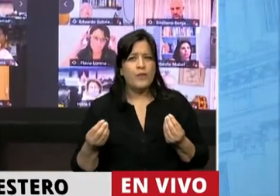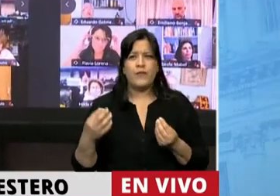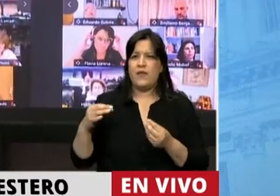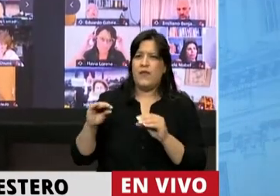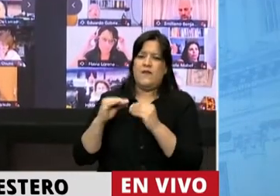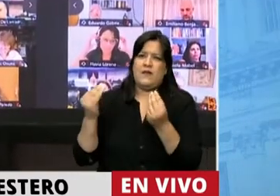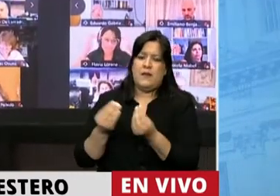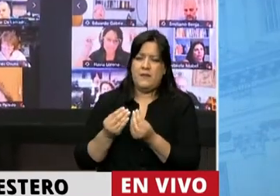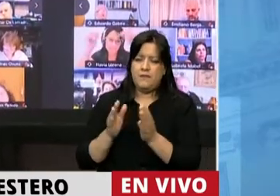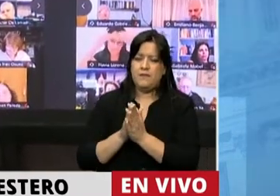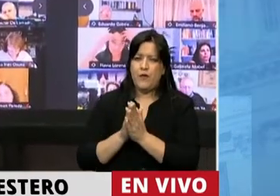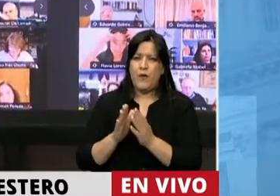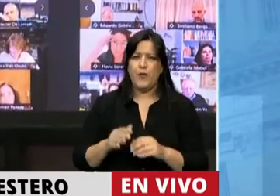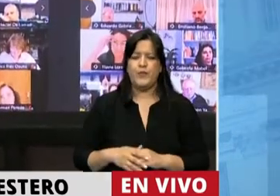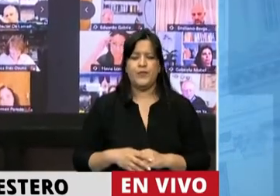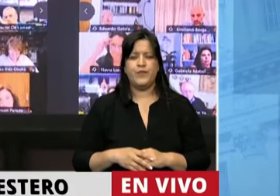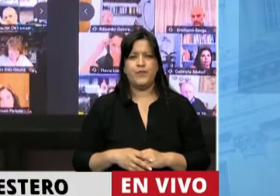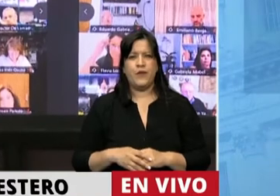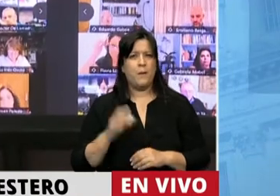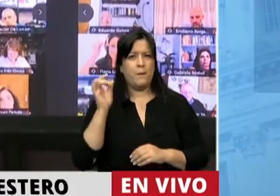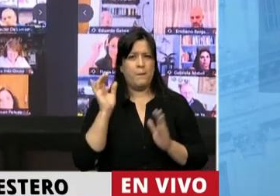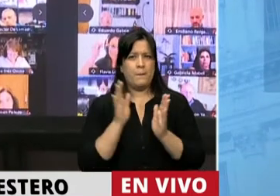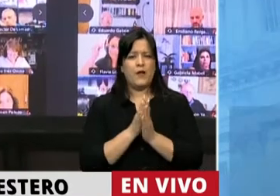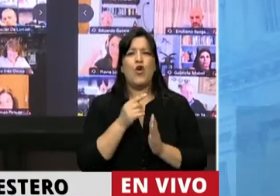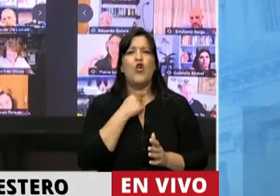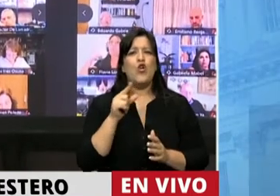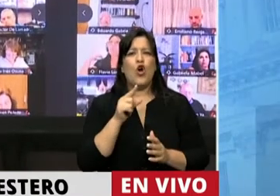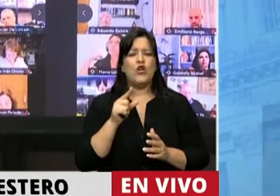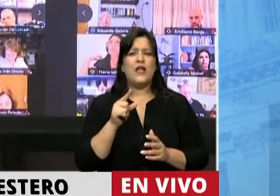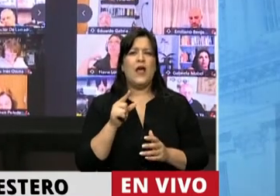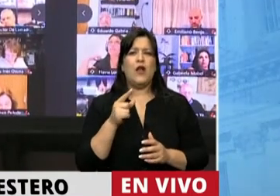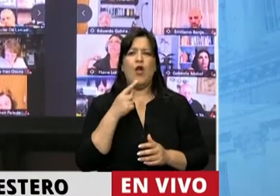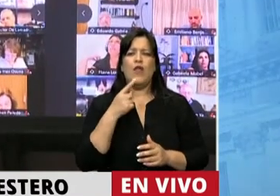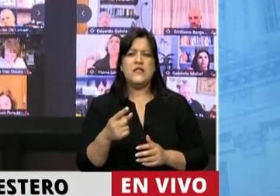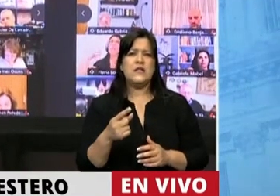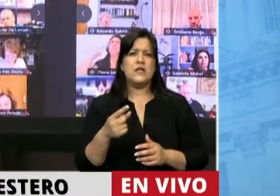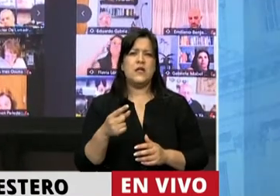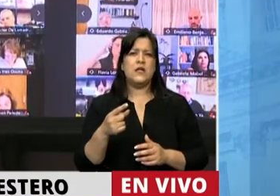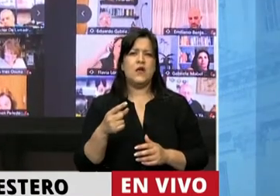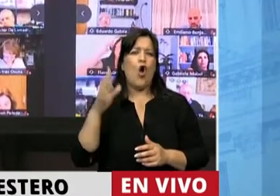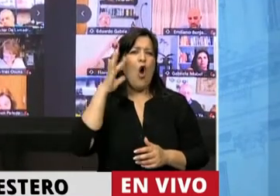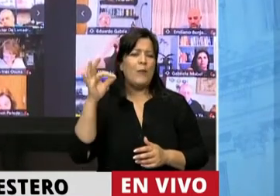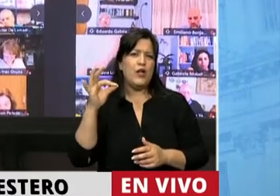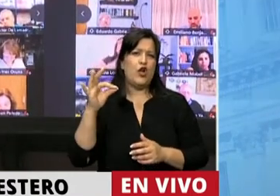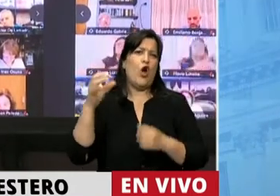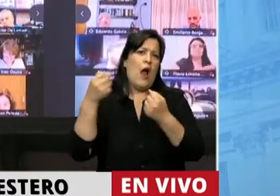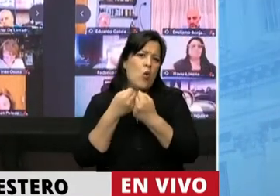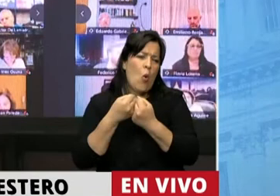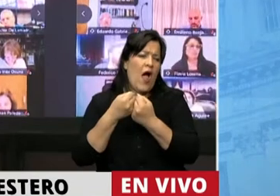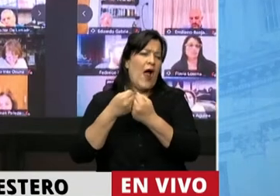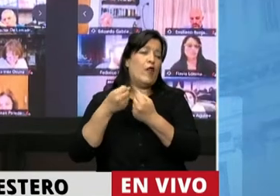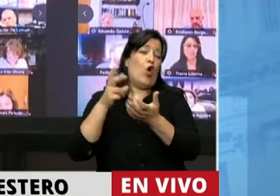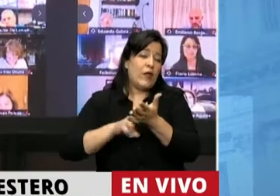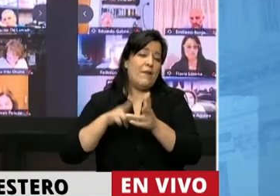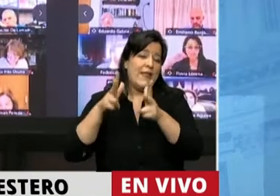redondeando, por favor. Perdón. No quiero refutar ninguna opinión, pero sí quiero